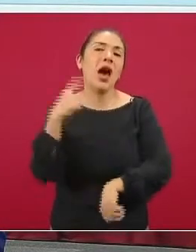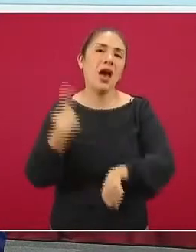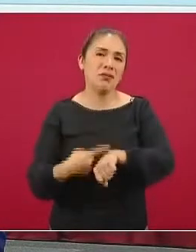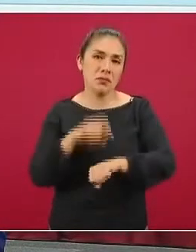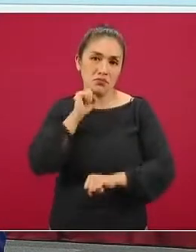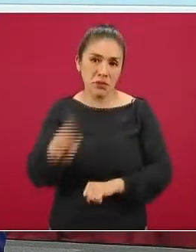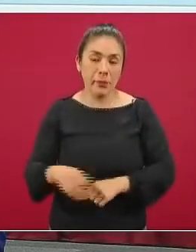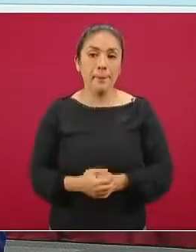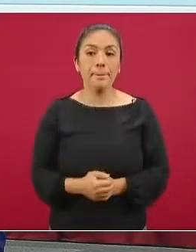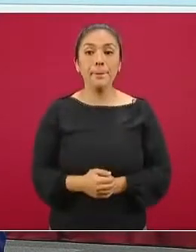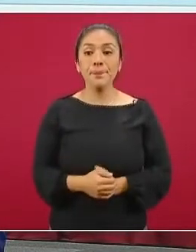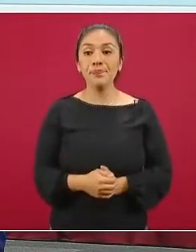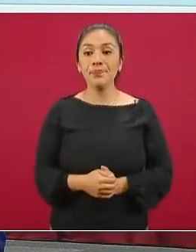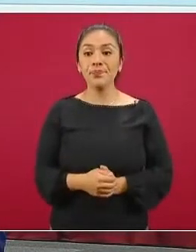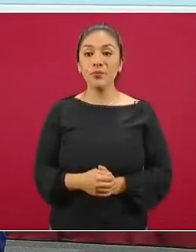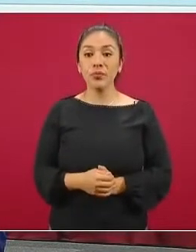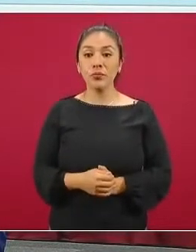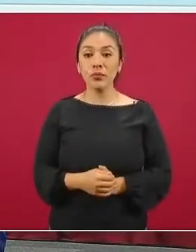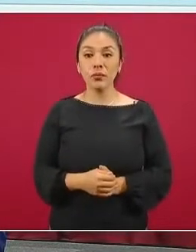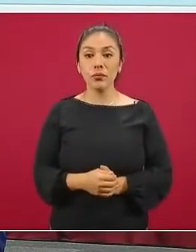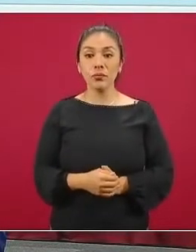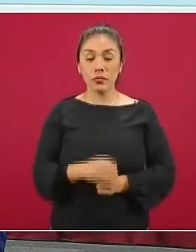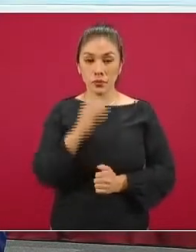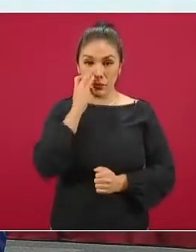misma. Veamos la siguiente diapositiva.